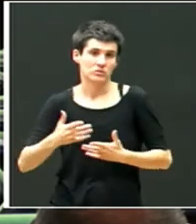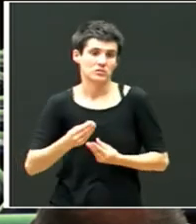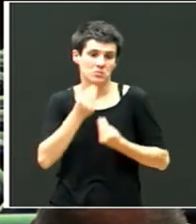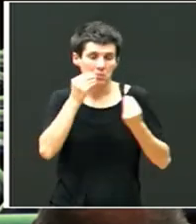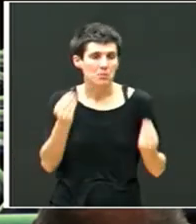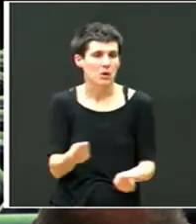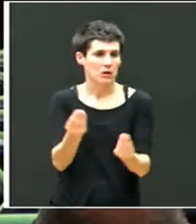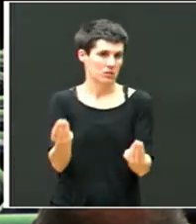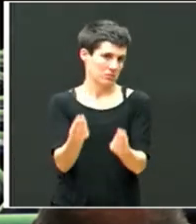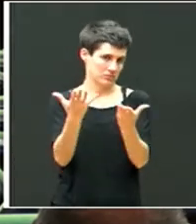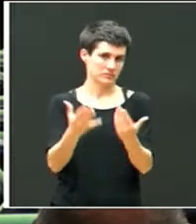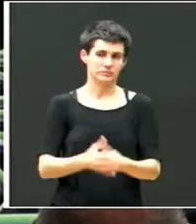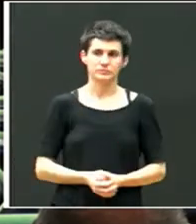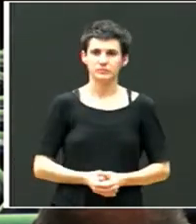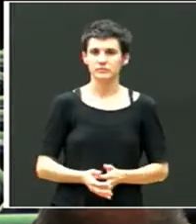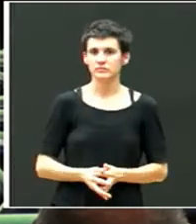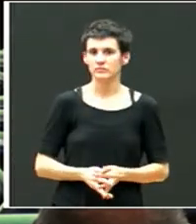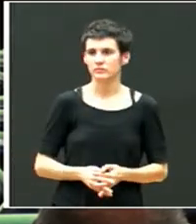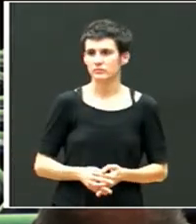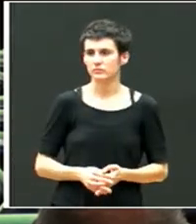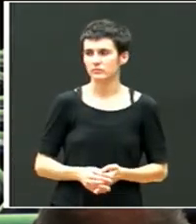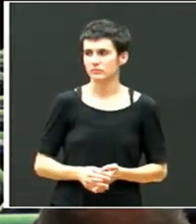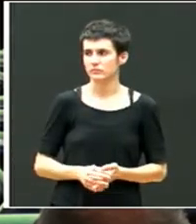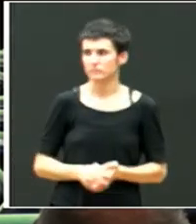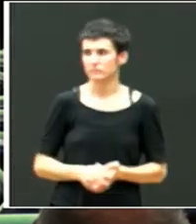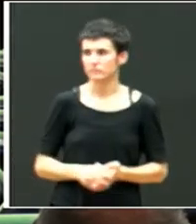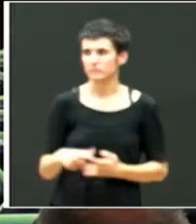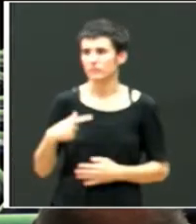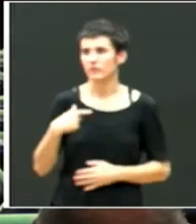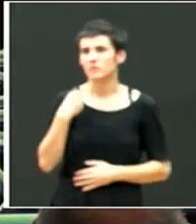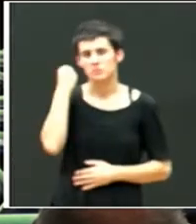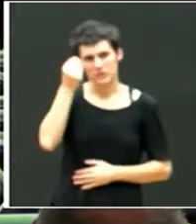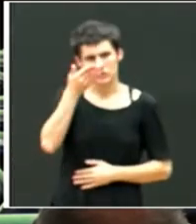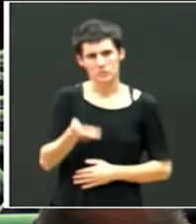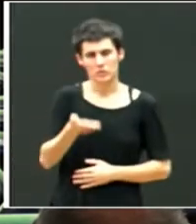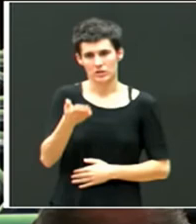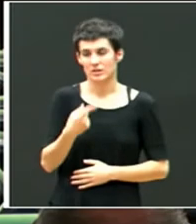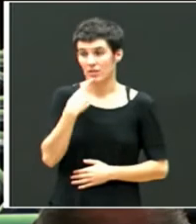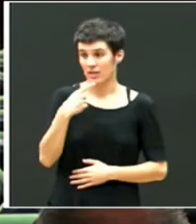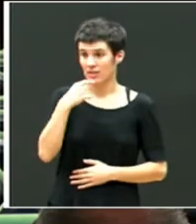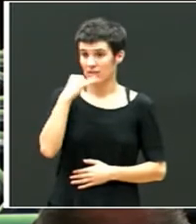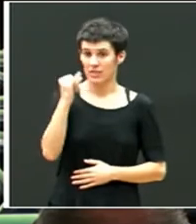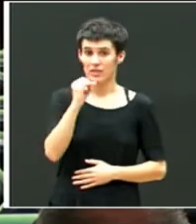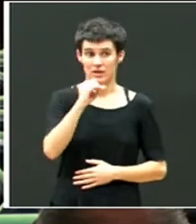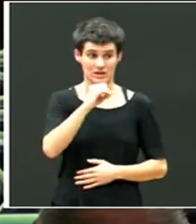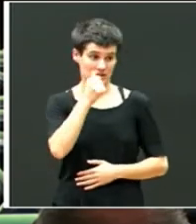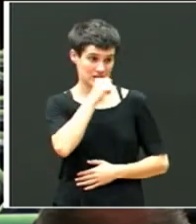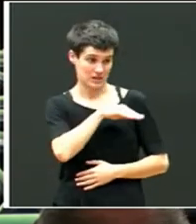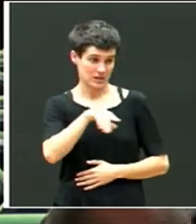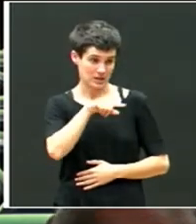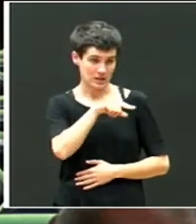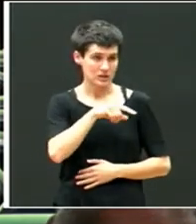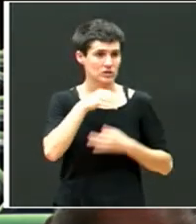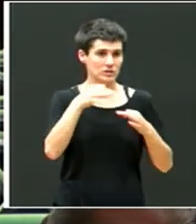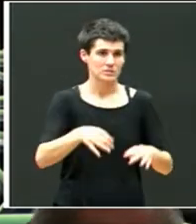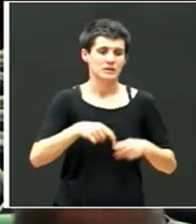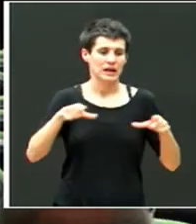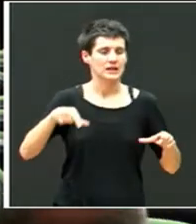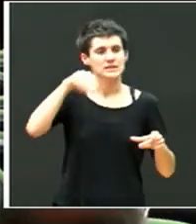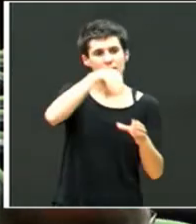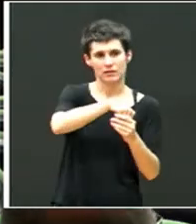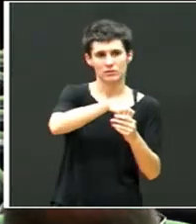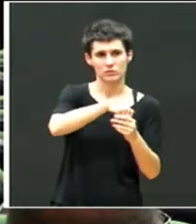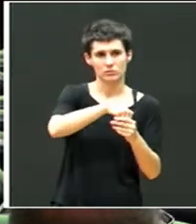me parece muy importante decir que Joseba siempre ha estado en el aula, no ha salido, y